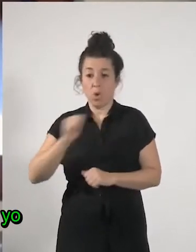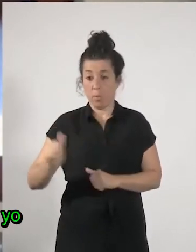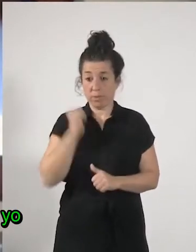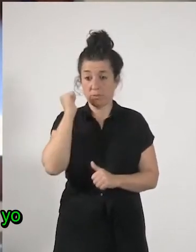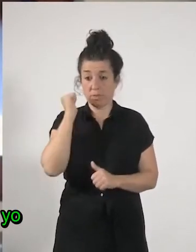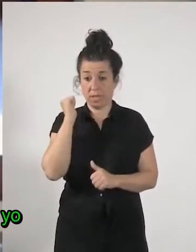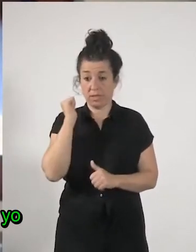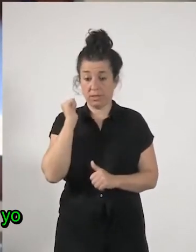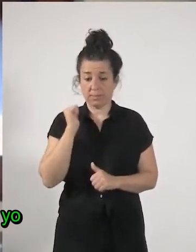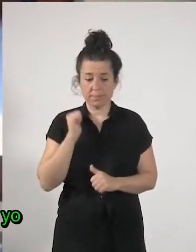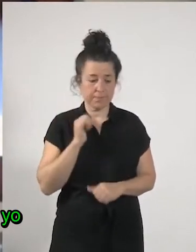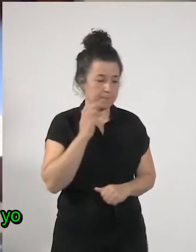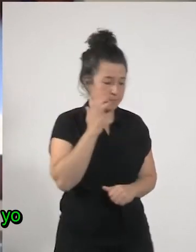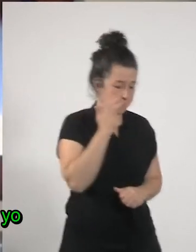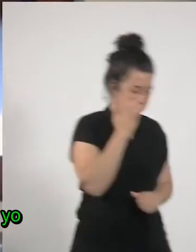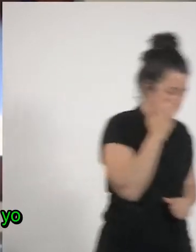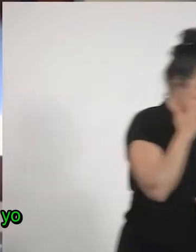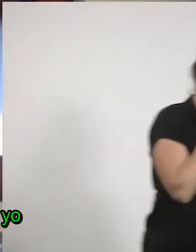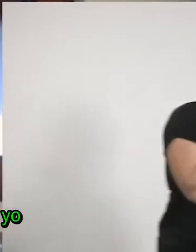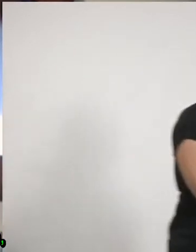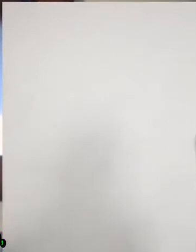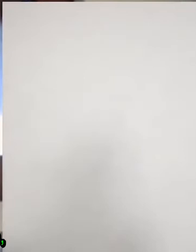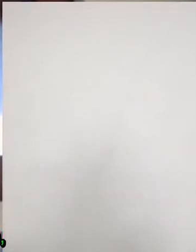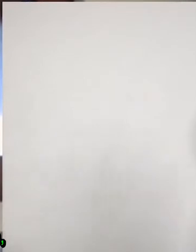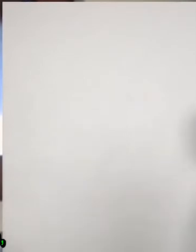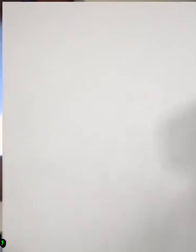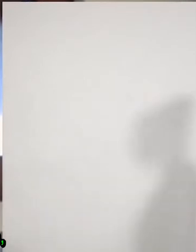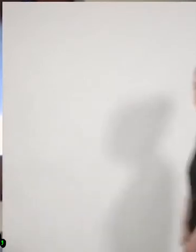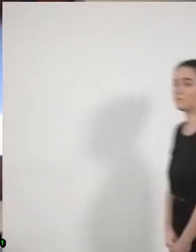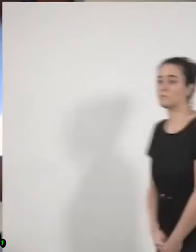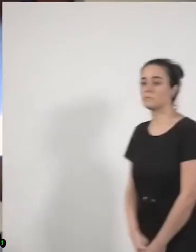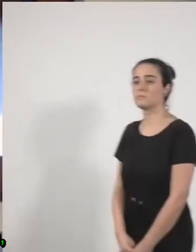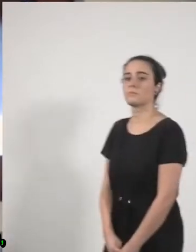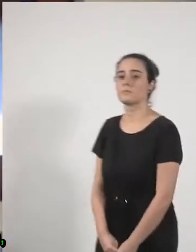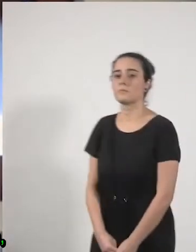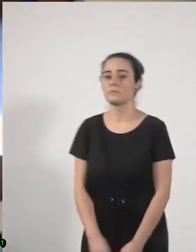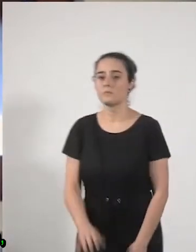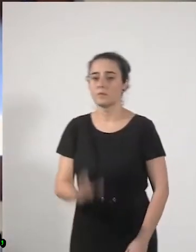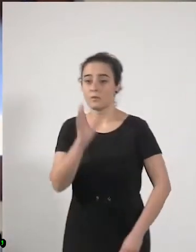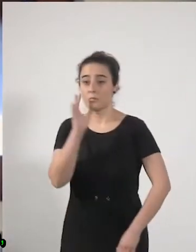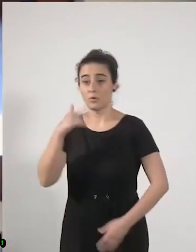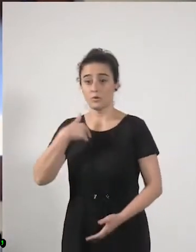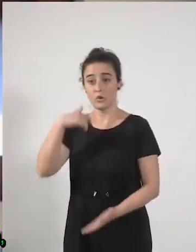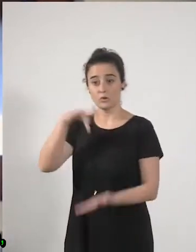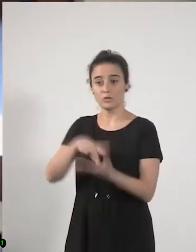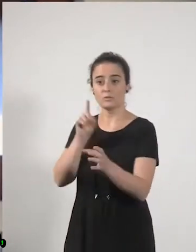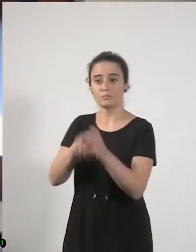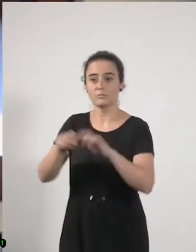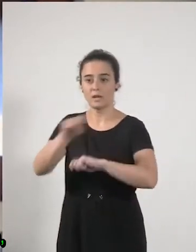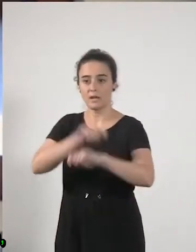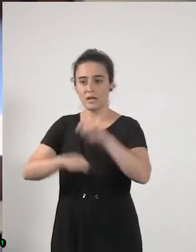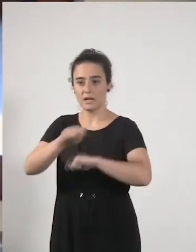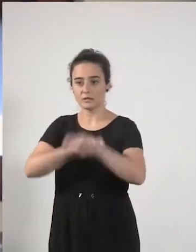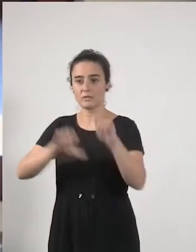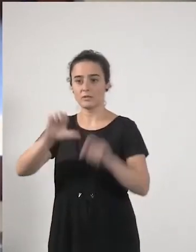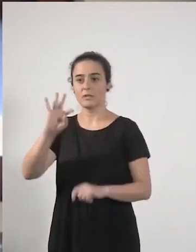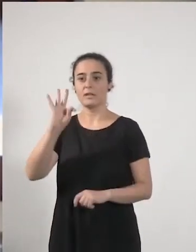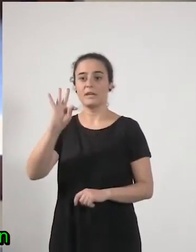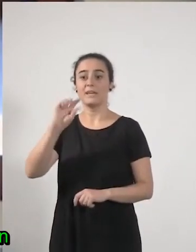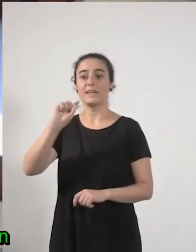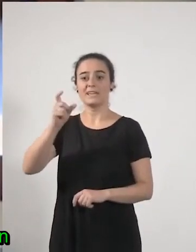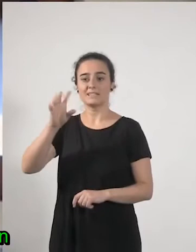empezar porque desde luego yo los primeros días yo soy de de una asociación que se llama Extinction Rebellion